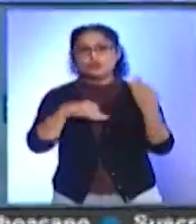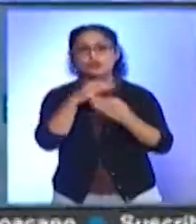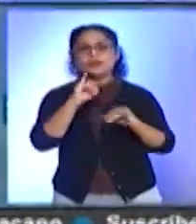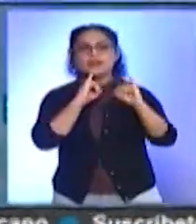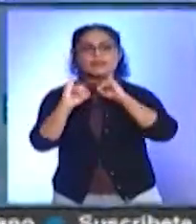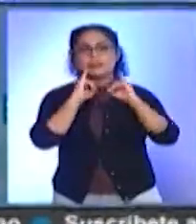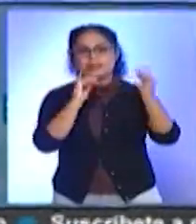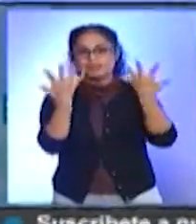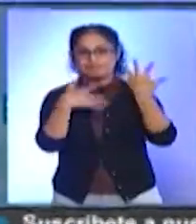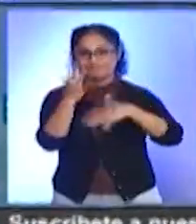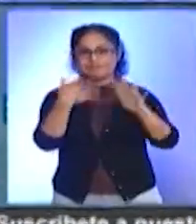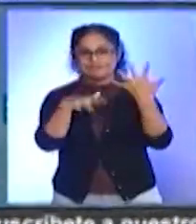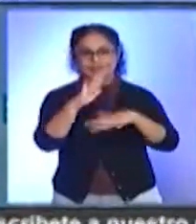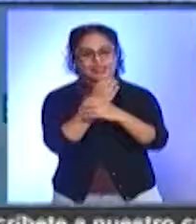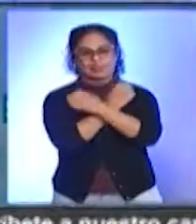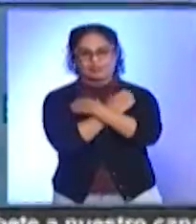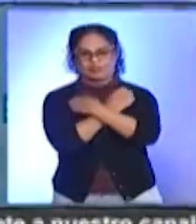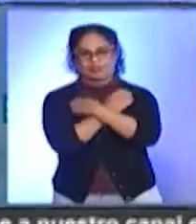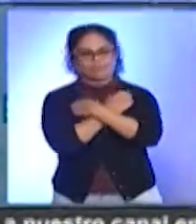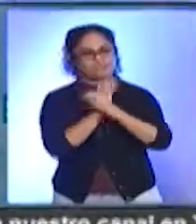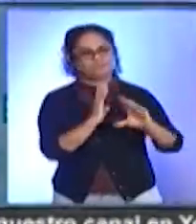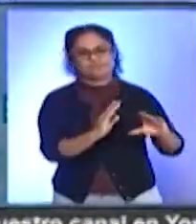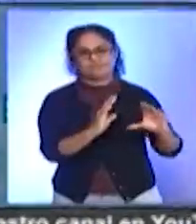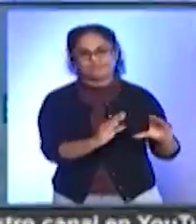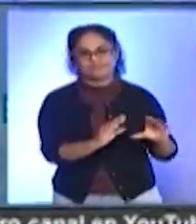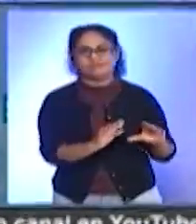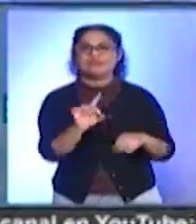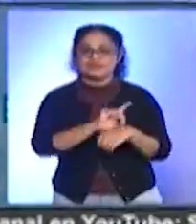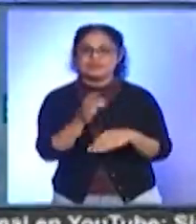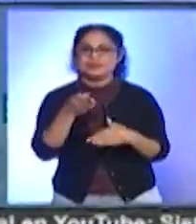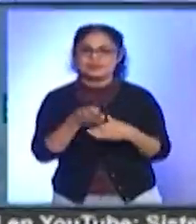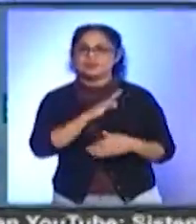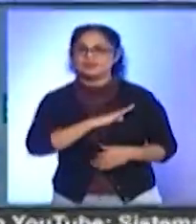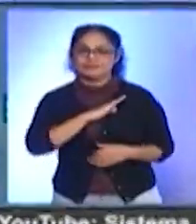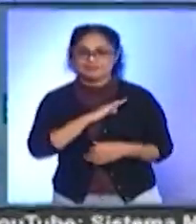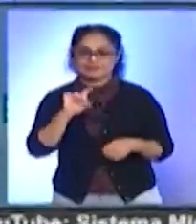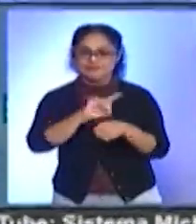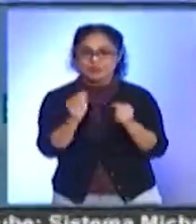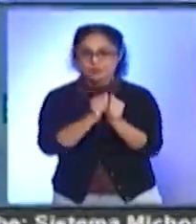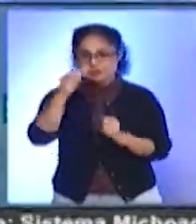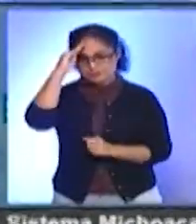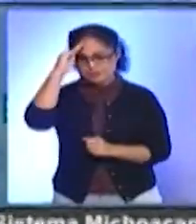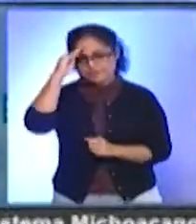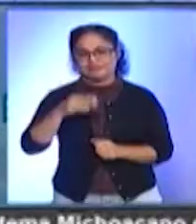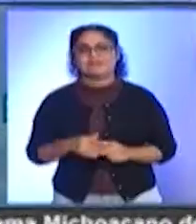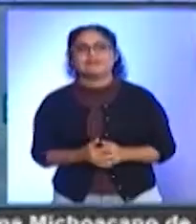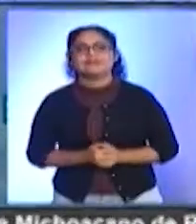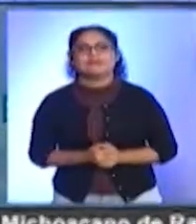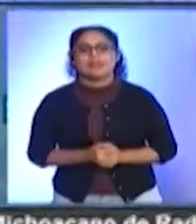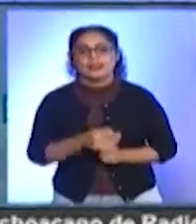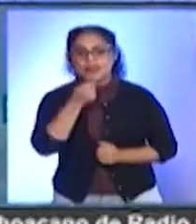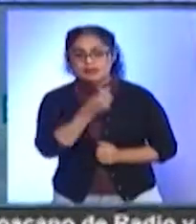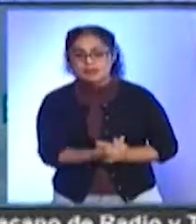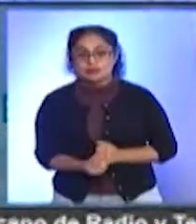intérpretes de lengua de señas mexicanas vinculados a la educación el día de hoy, conmemorando su día. Menores